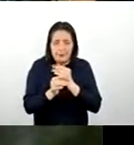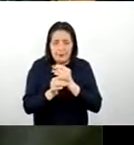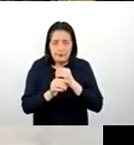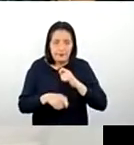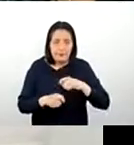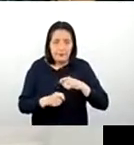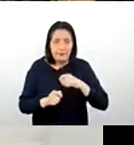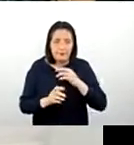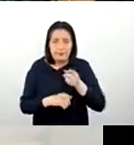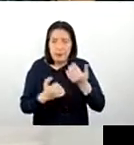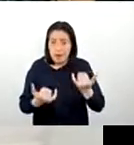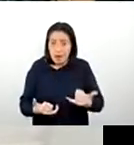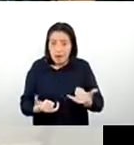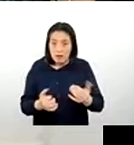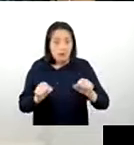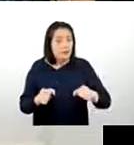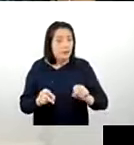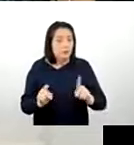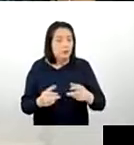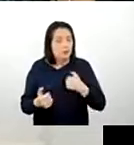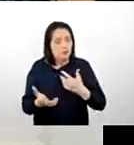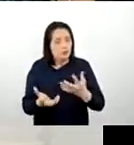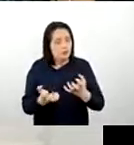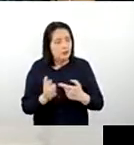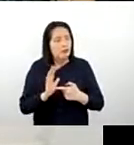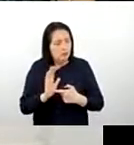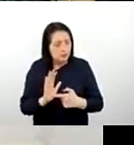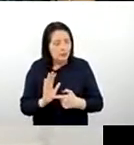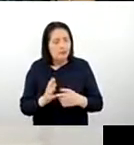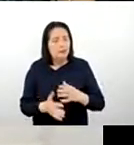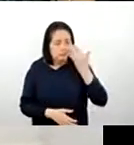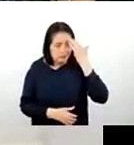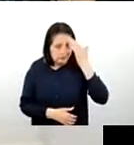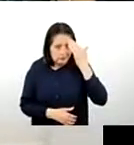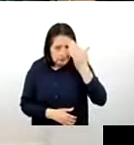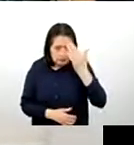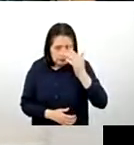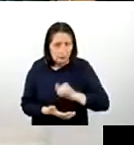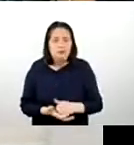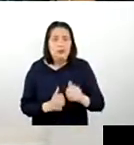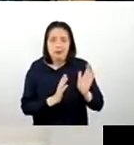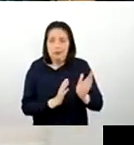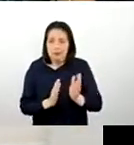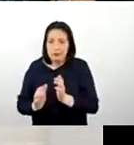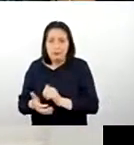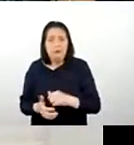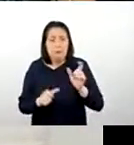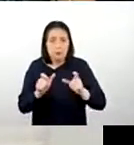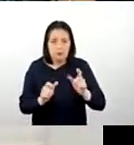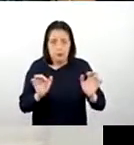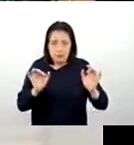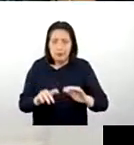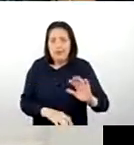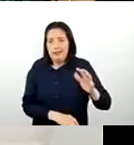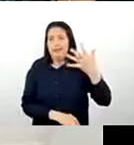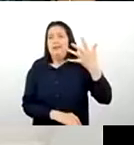En esta oportunidad quiero expresar mi más sincero saludo a los organizadores y público presentes de la quinta